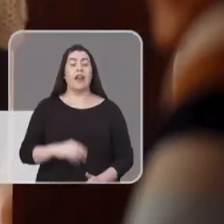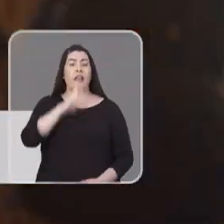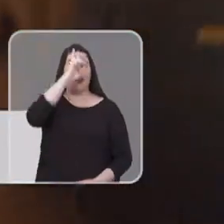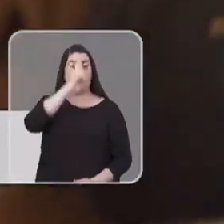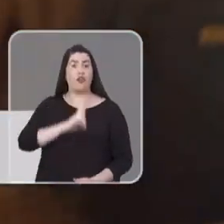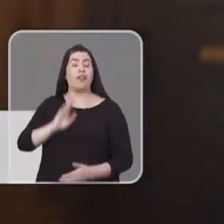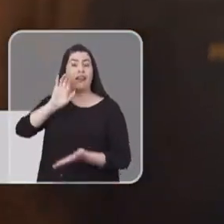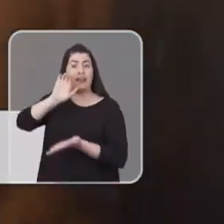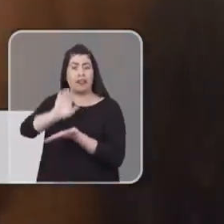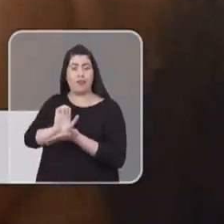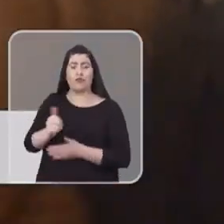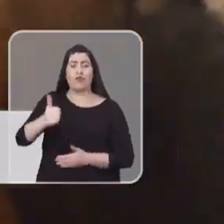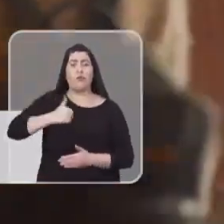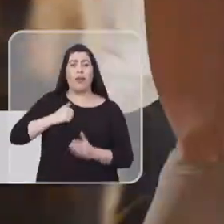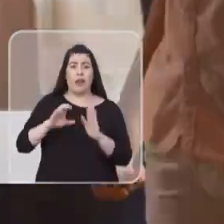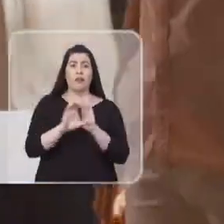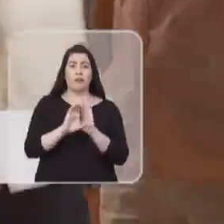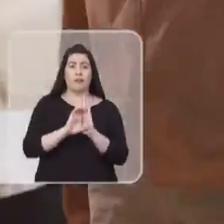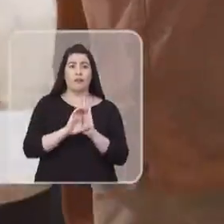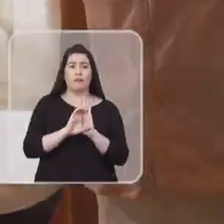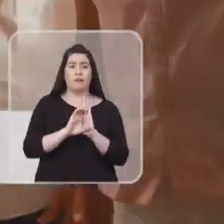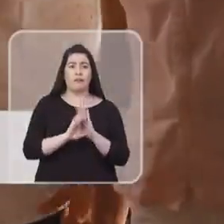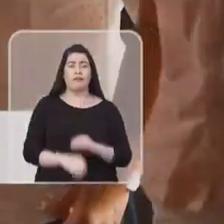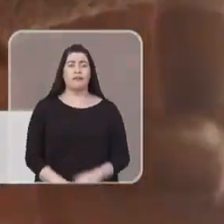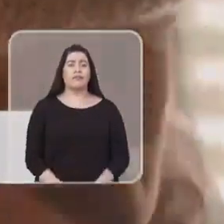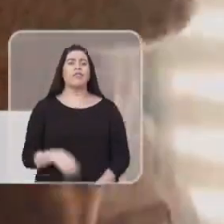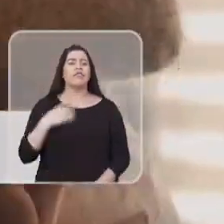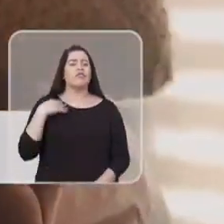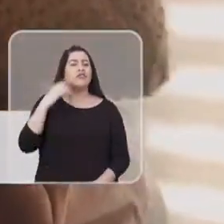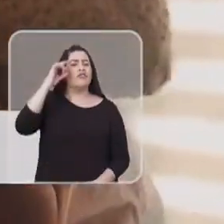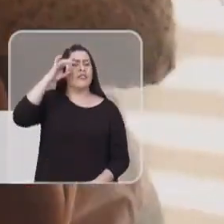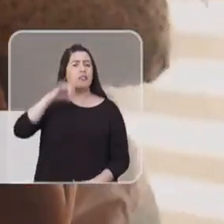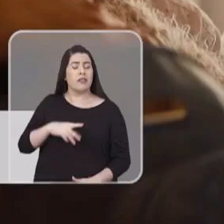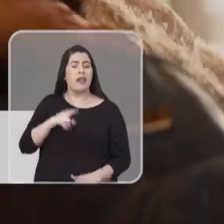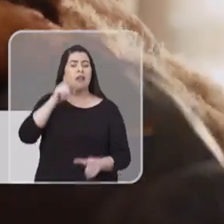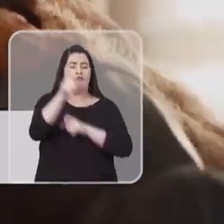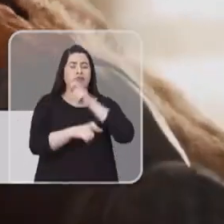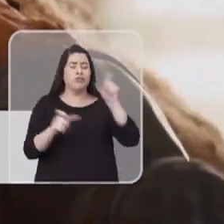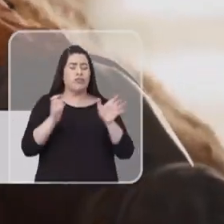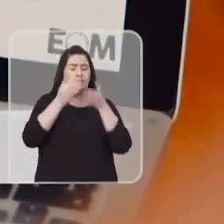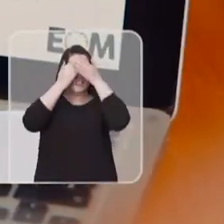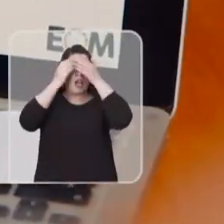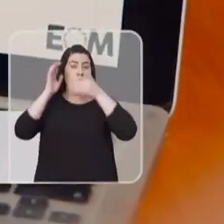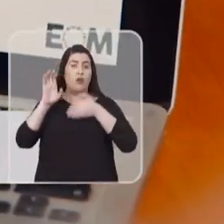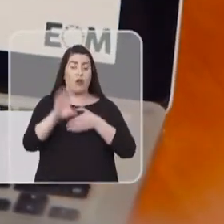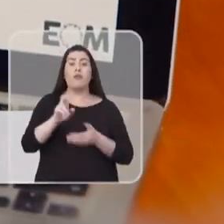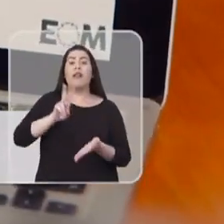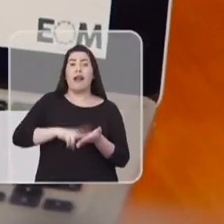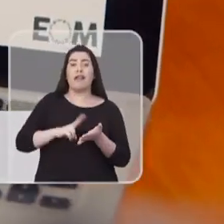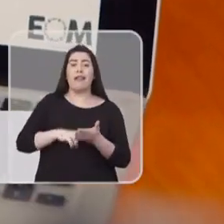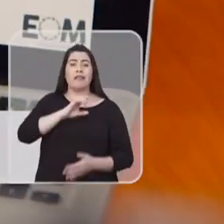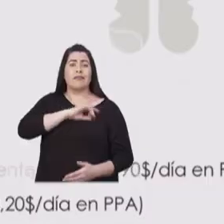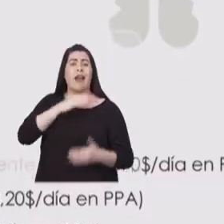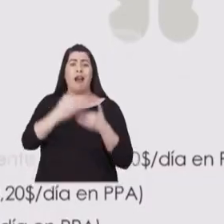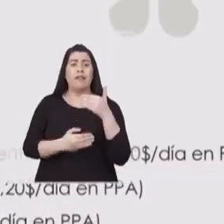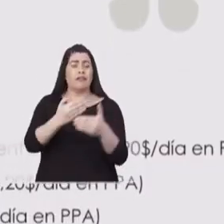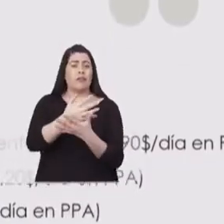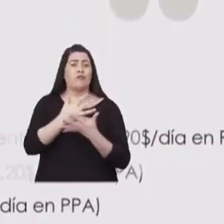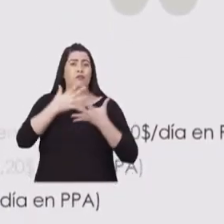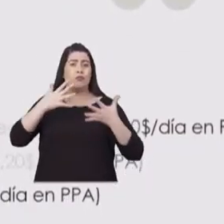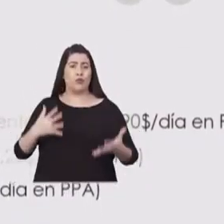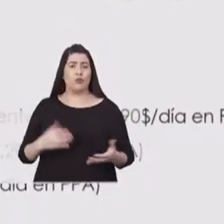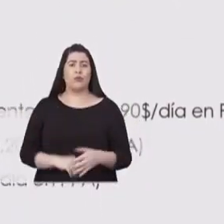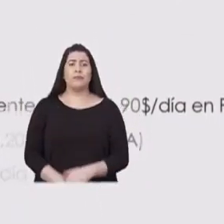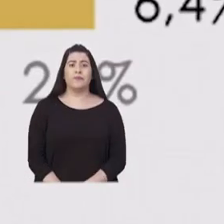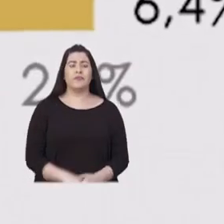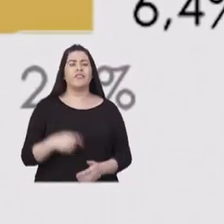La función del Estado es hacer valer nuestra constitución. Sé que hay mucha gente cegada por el odio, pero la realidad es que Chile ha avanzado muchísimo.